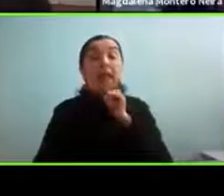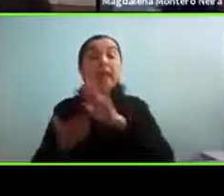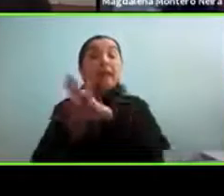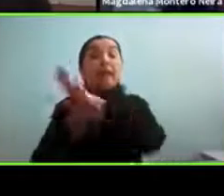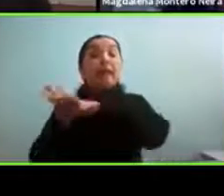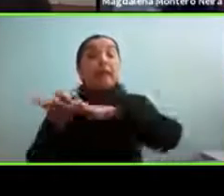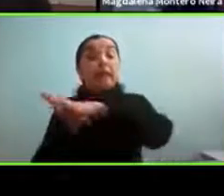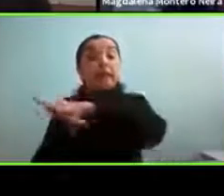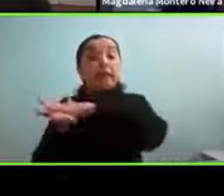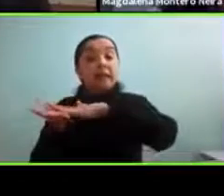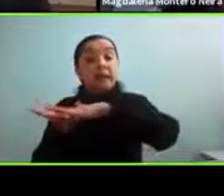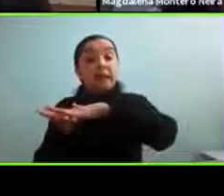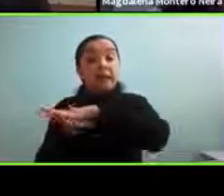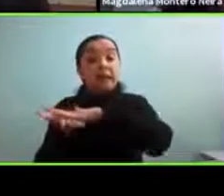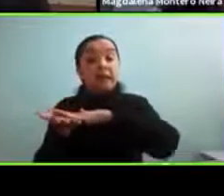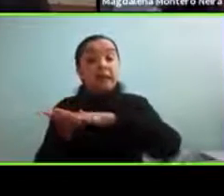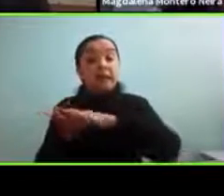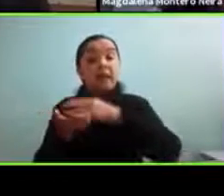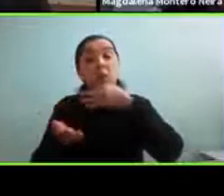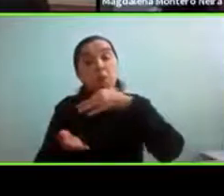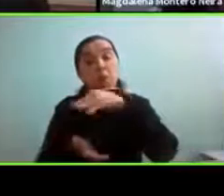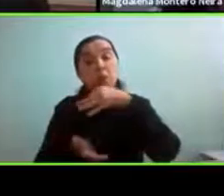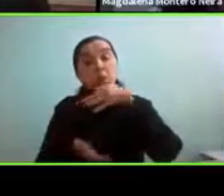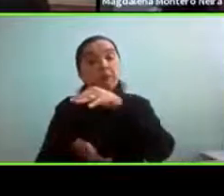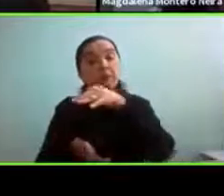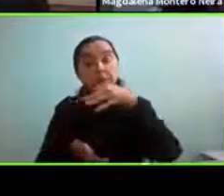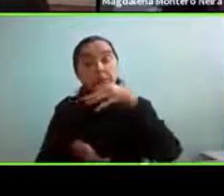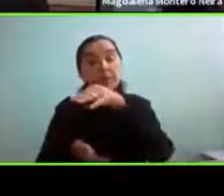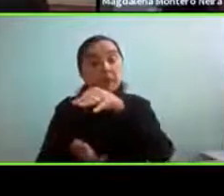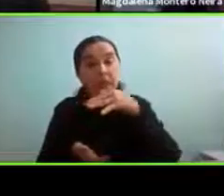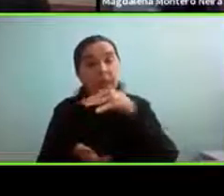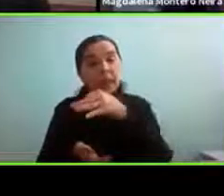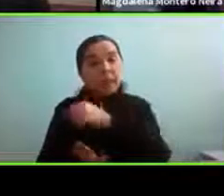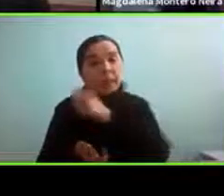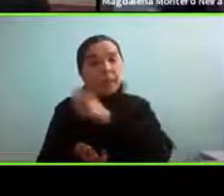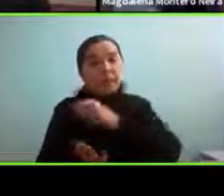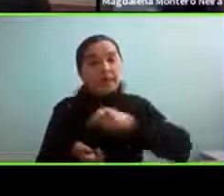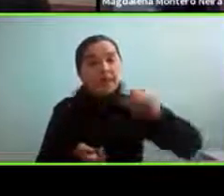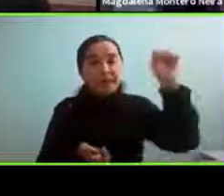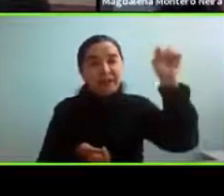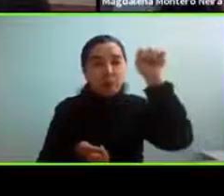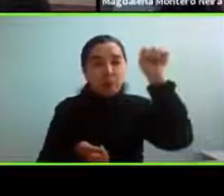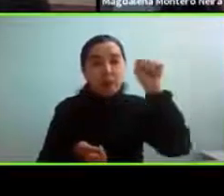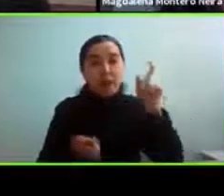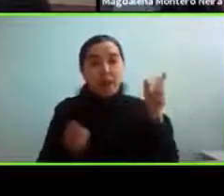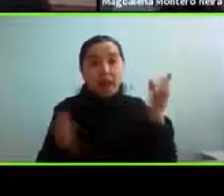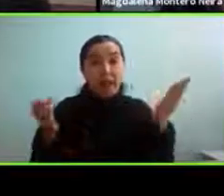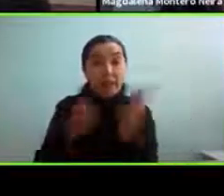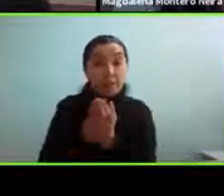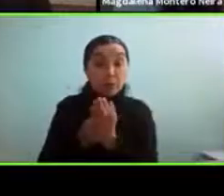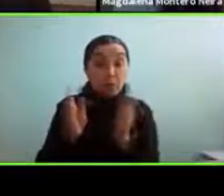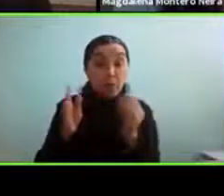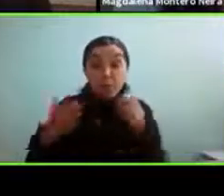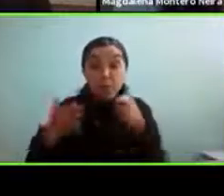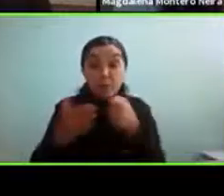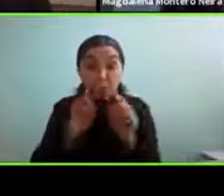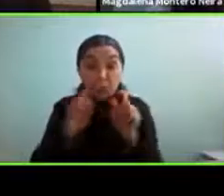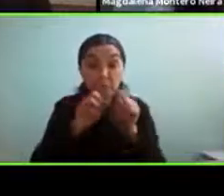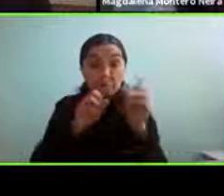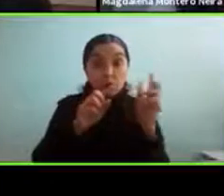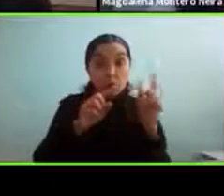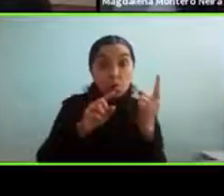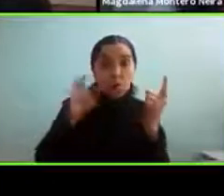de relatos de gente autista al final de cada capítulo ejemplificando un poco el